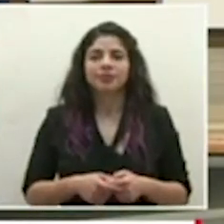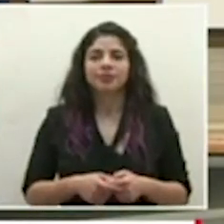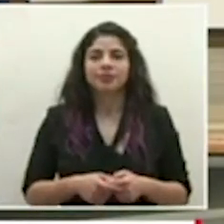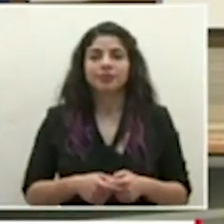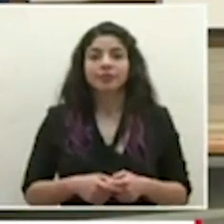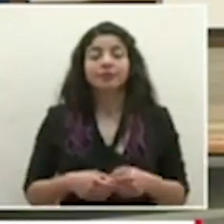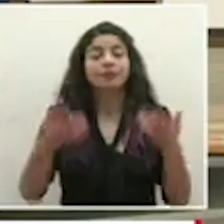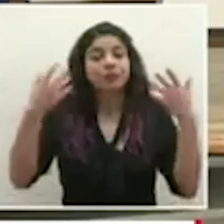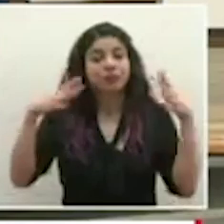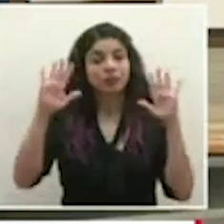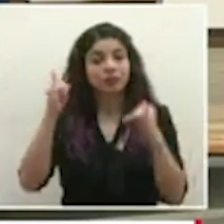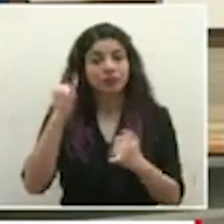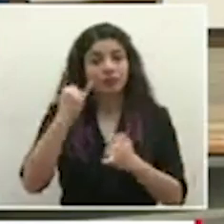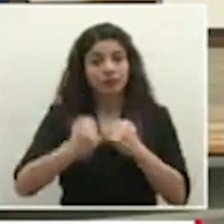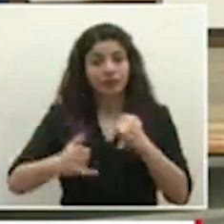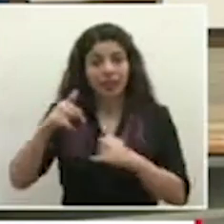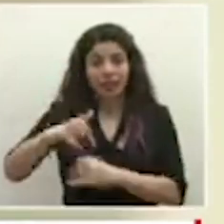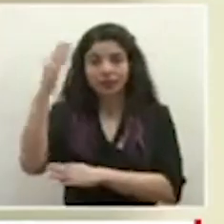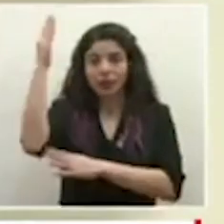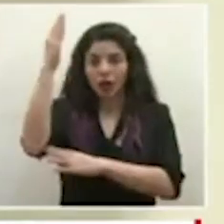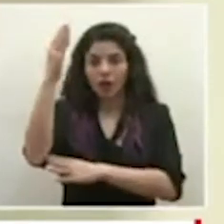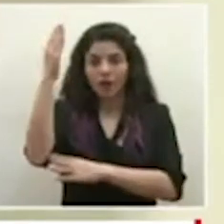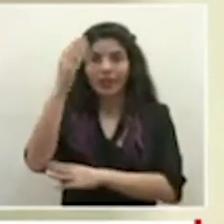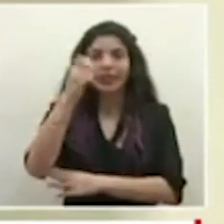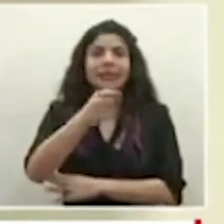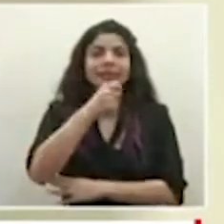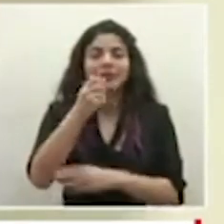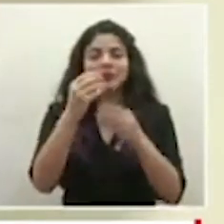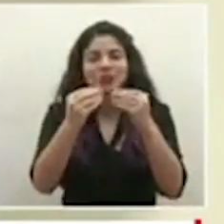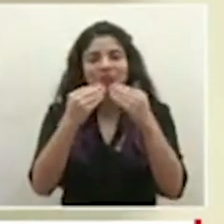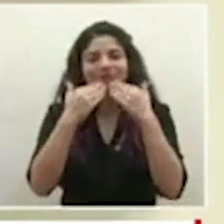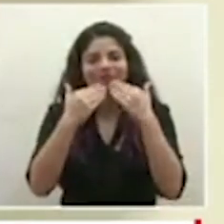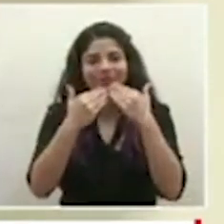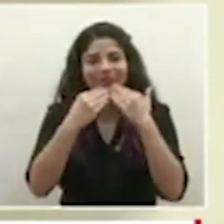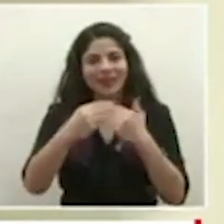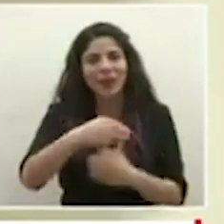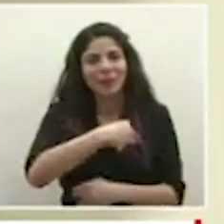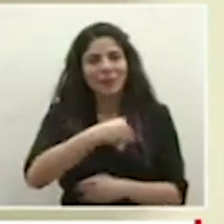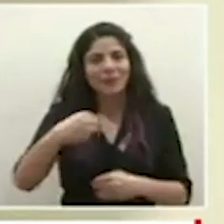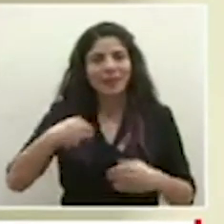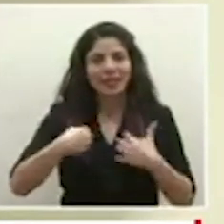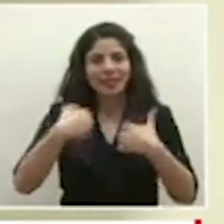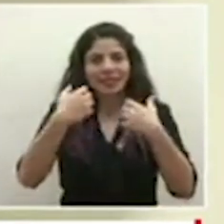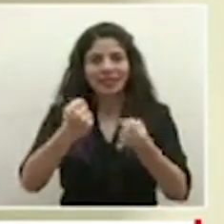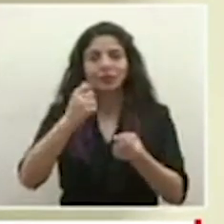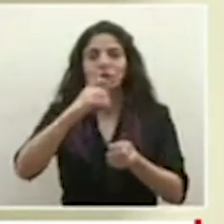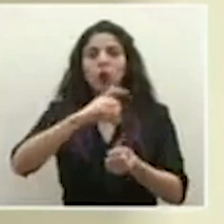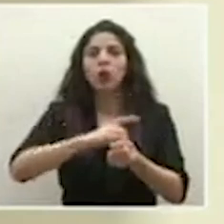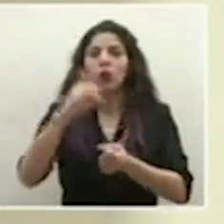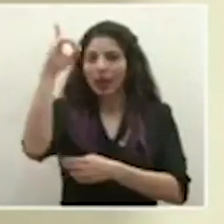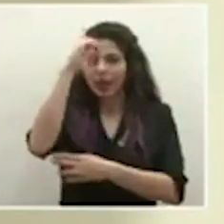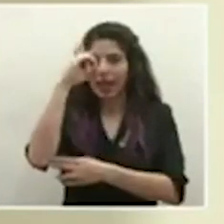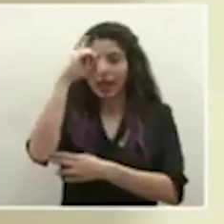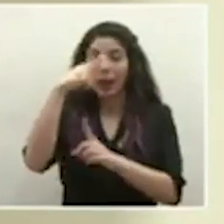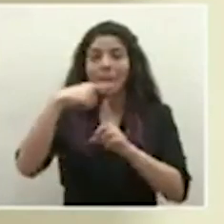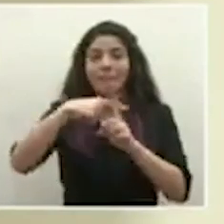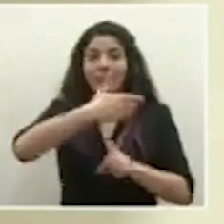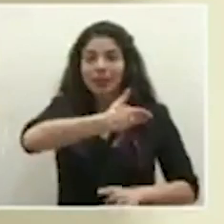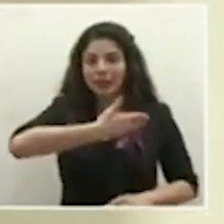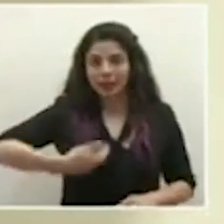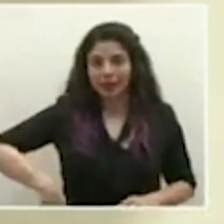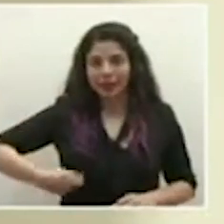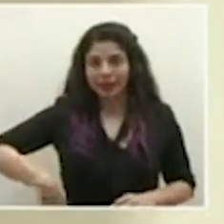damos por concluida esta conferencia de prensa agradecemos al ministro de salud el doctor Daniel Salas y el presidente